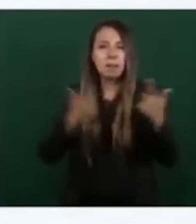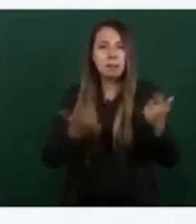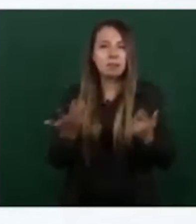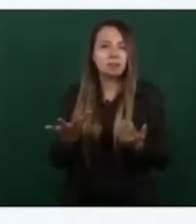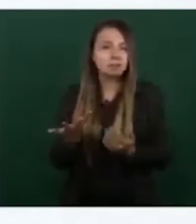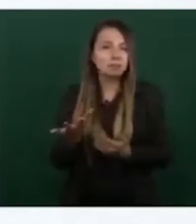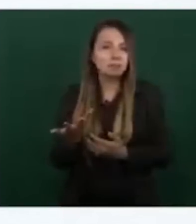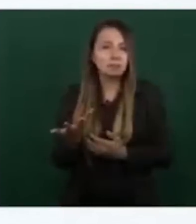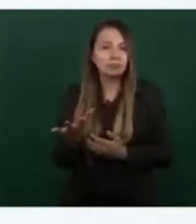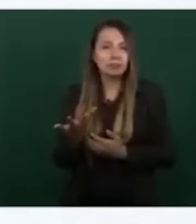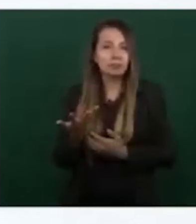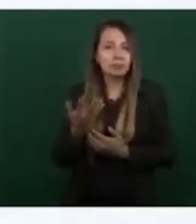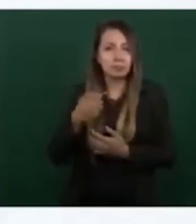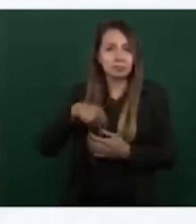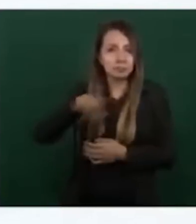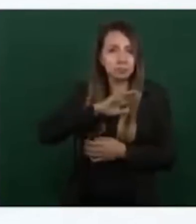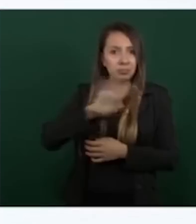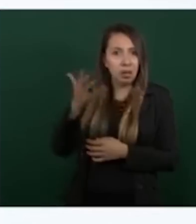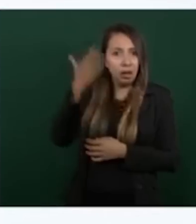¿Nos enteramos?